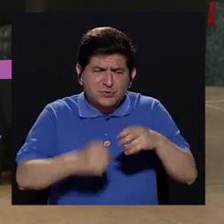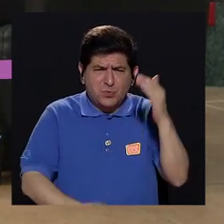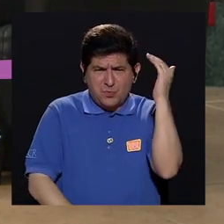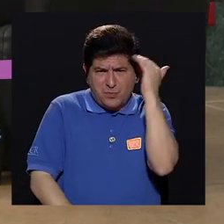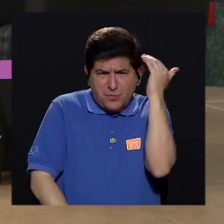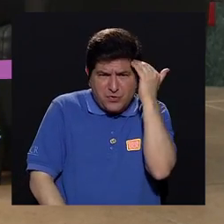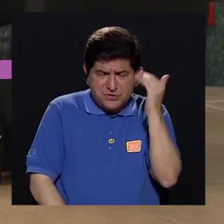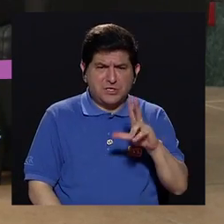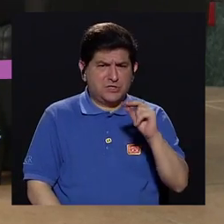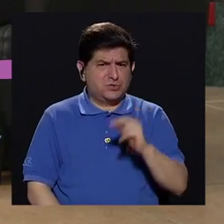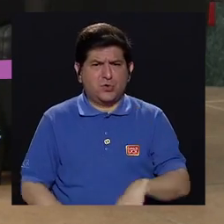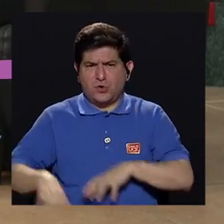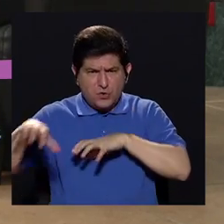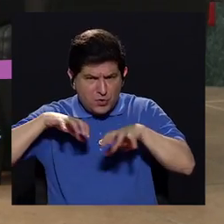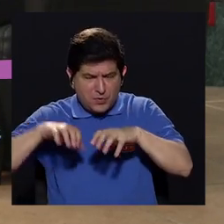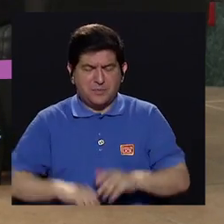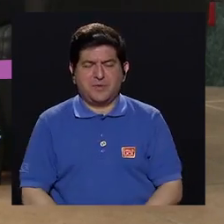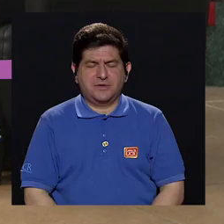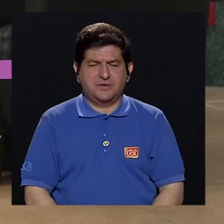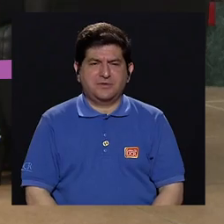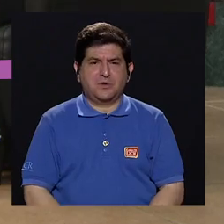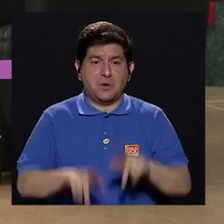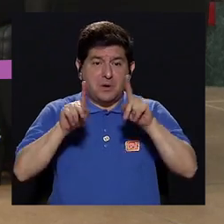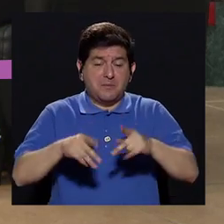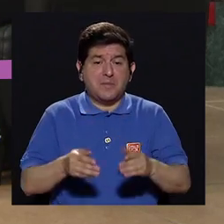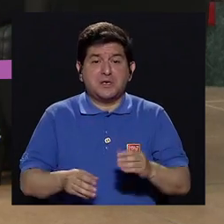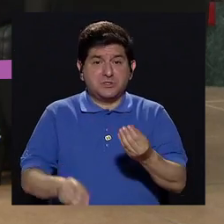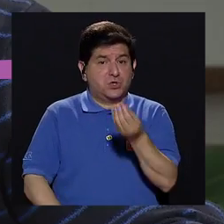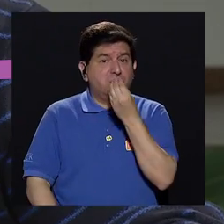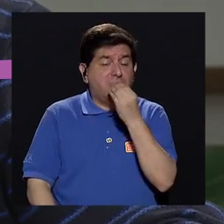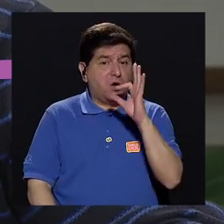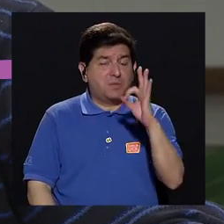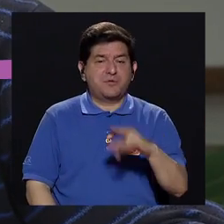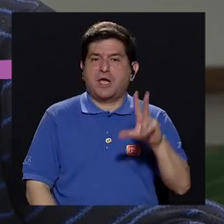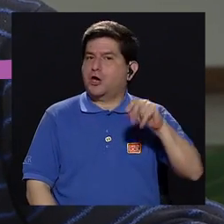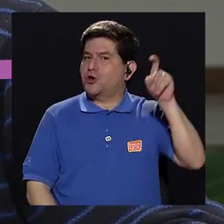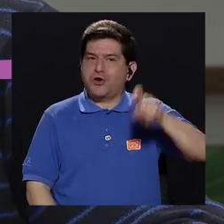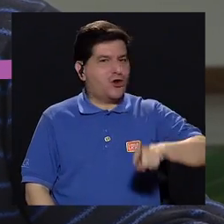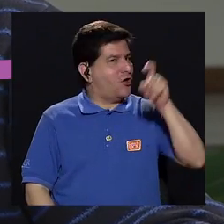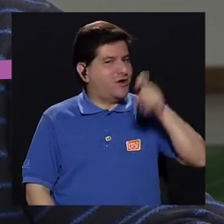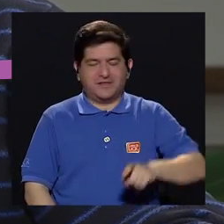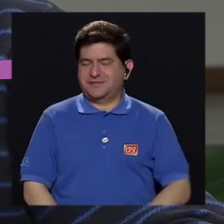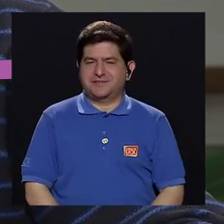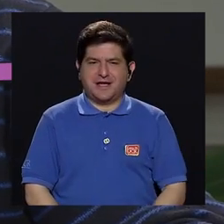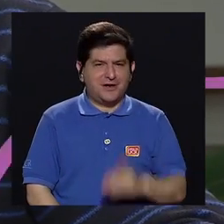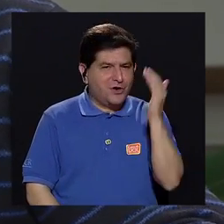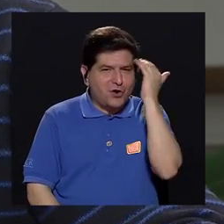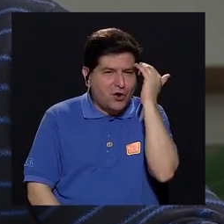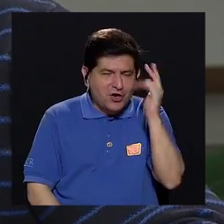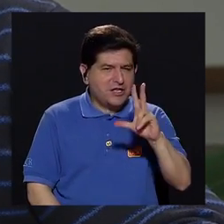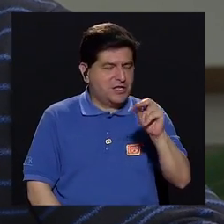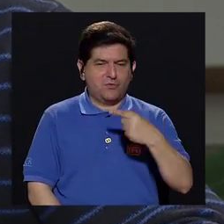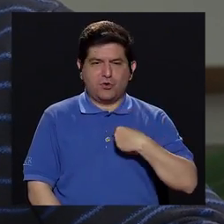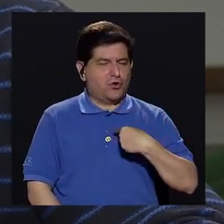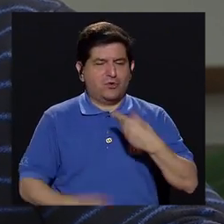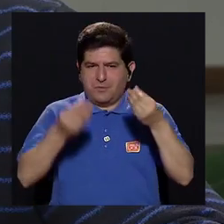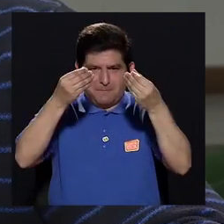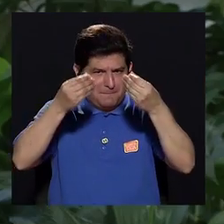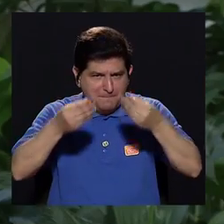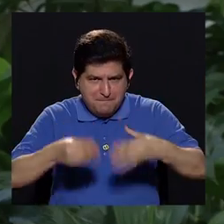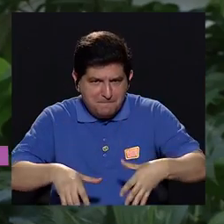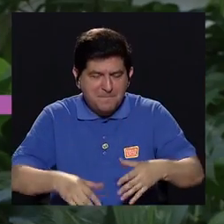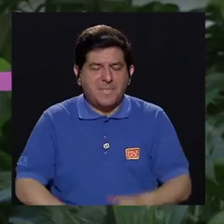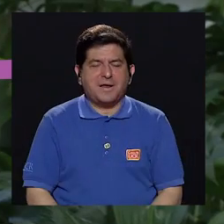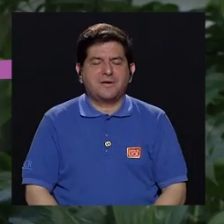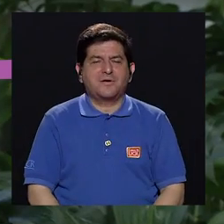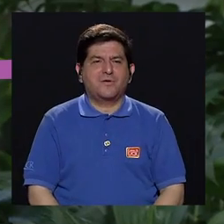cognitivo, no es un trastorno motor. No. Porque la gente puede comer bien, por ejemplo. No necesariamente. No es cognitivo porque yo no estoy perdiendo,